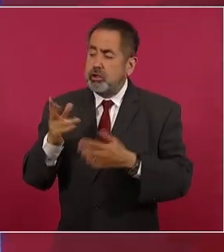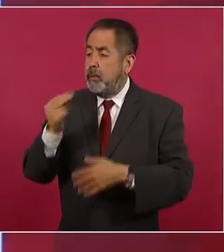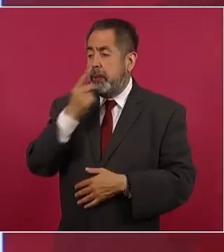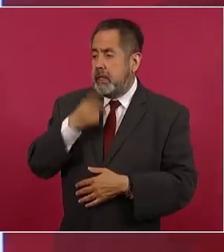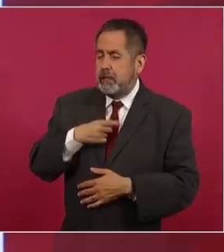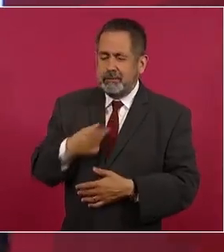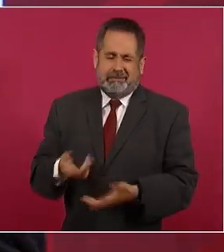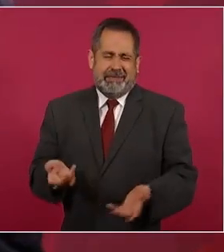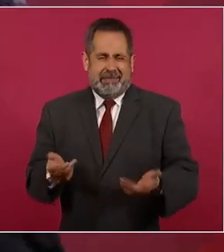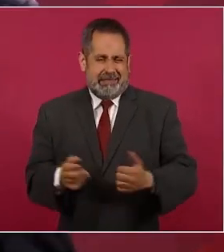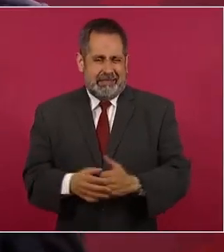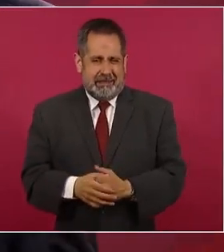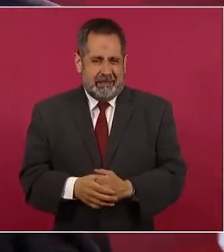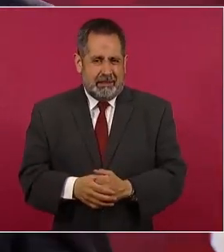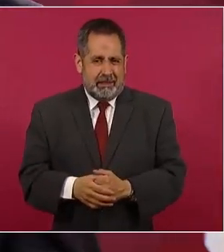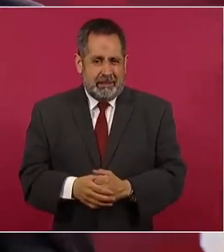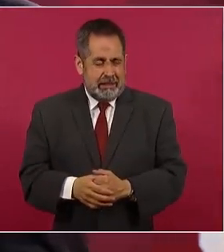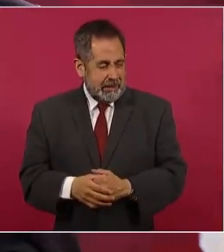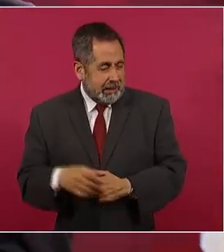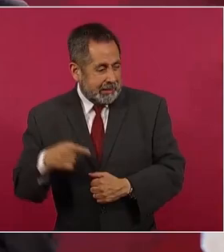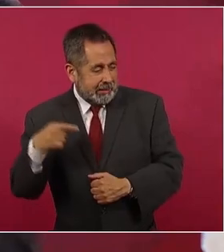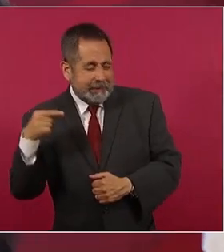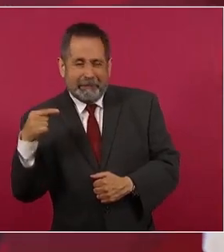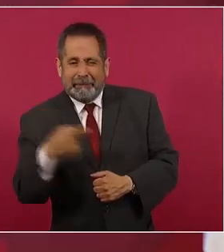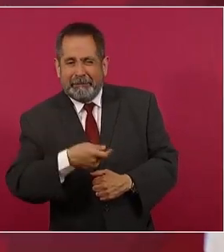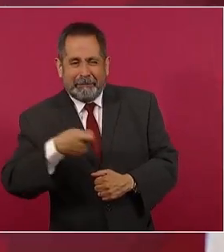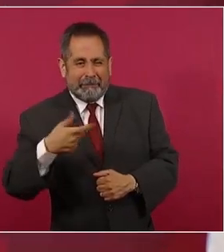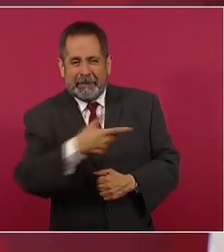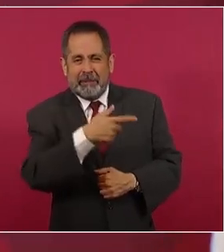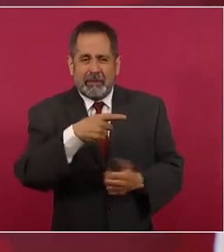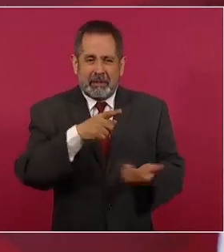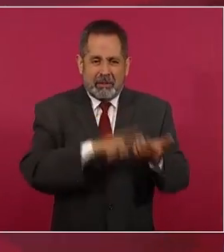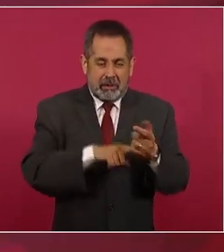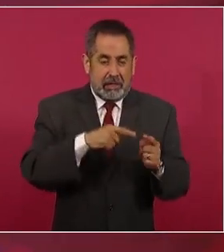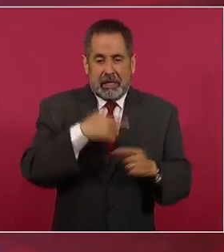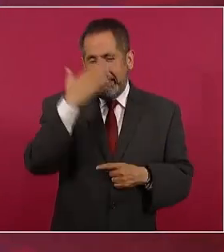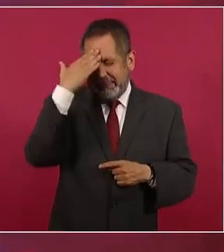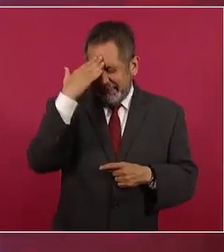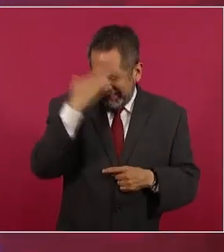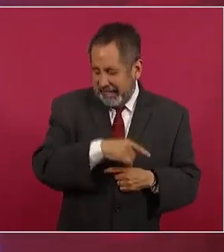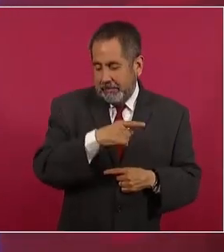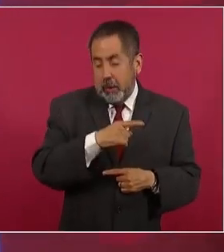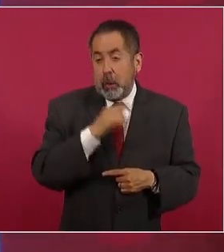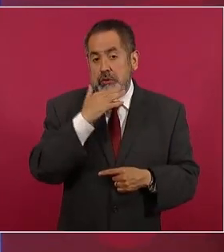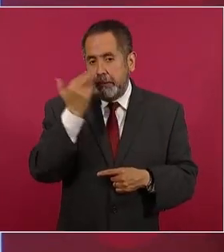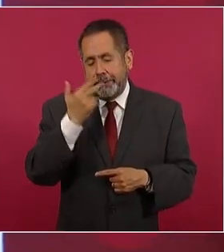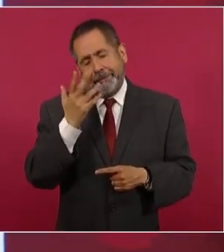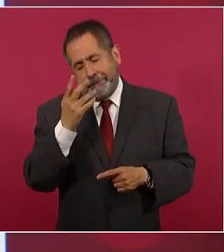cuando cuando consciente o inconscientemente